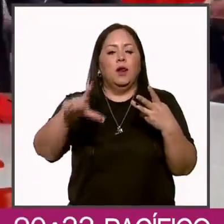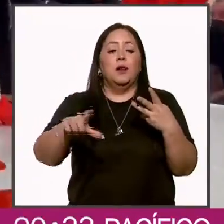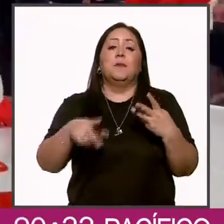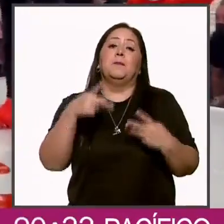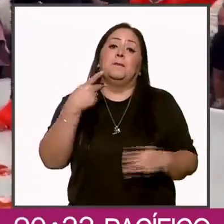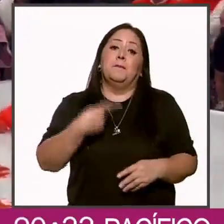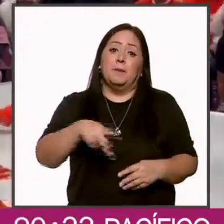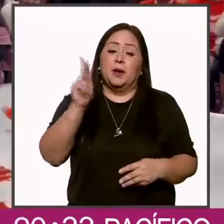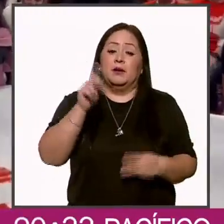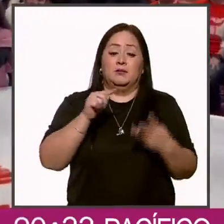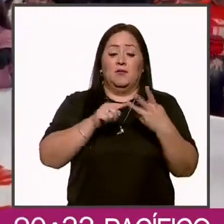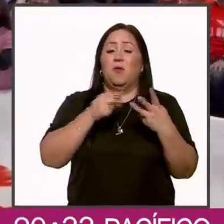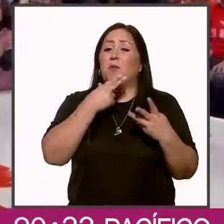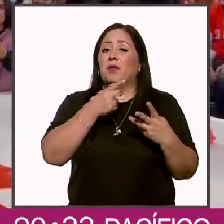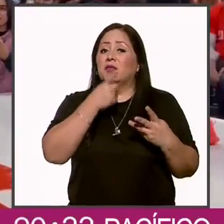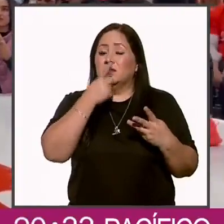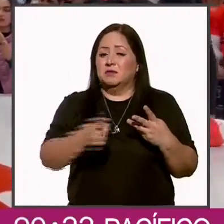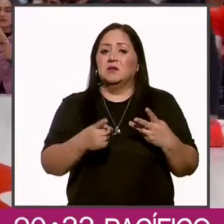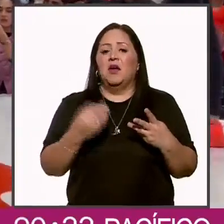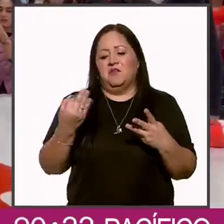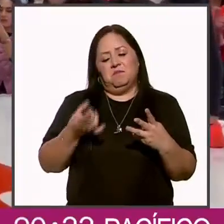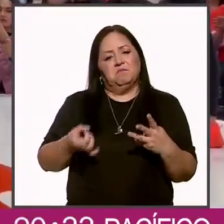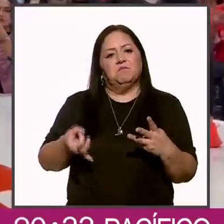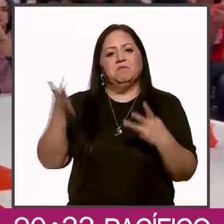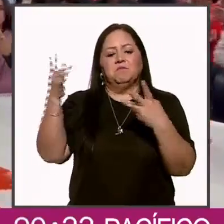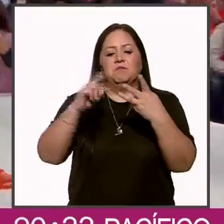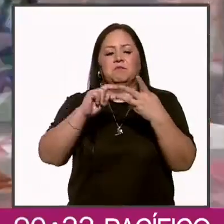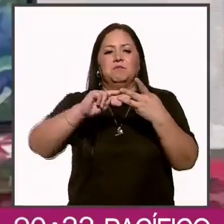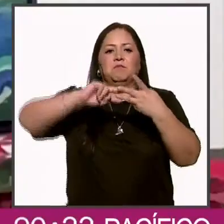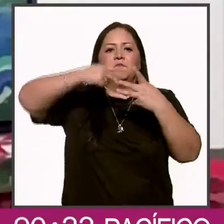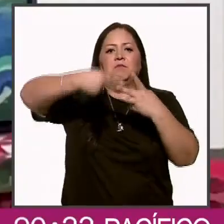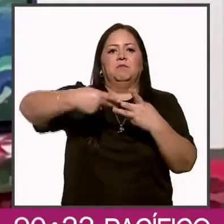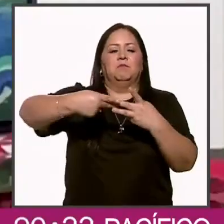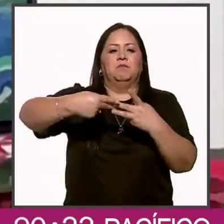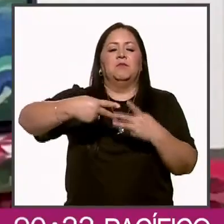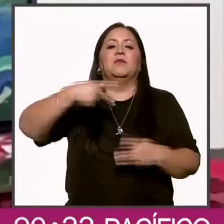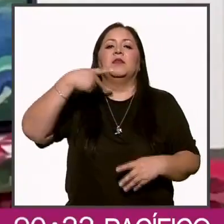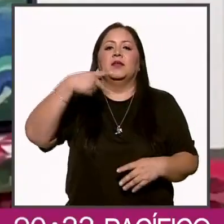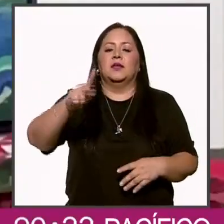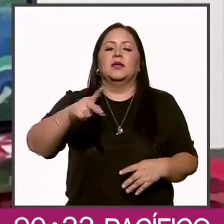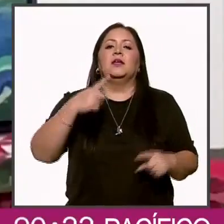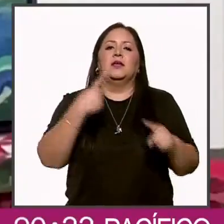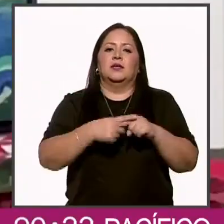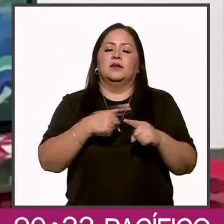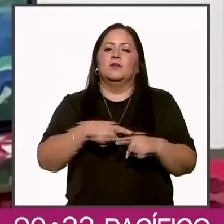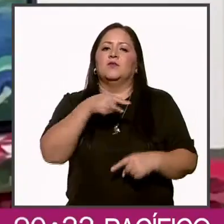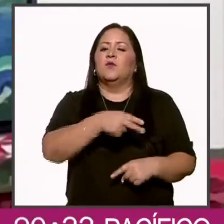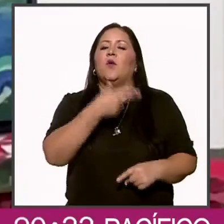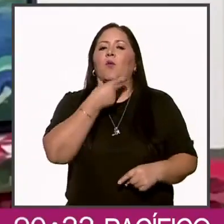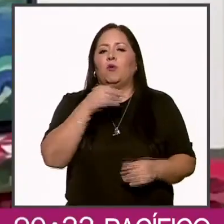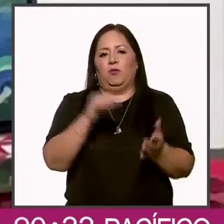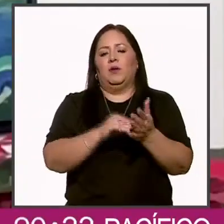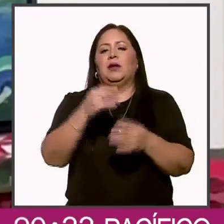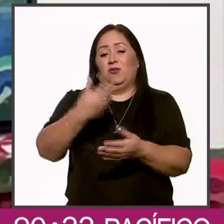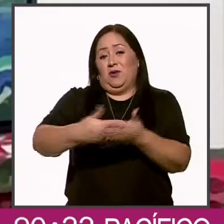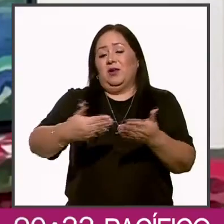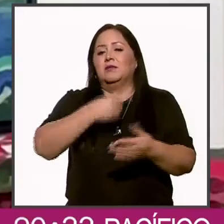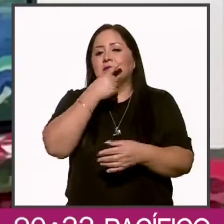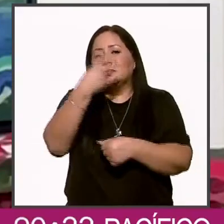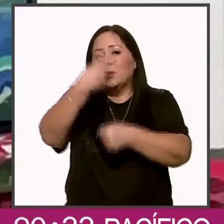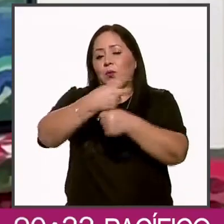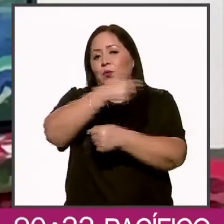pero Samuel dice que ya desbancó a Xochitl y le corresponde el segundo lugar.